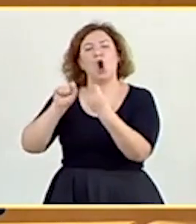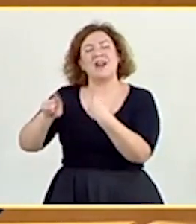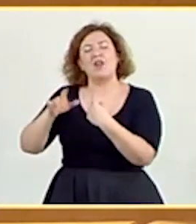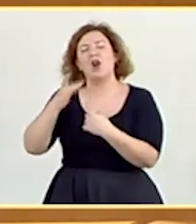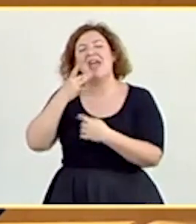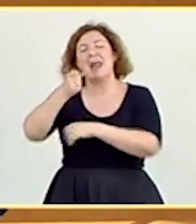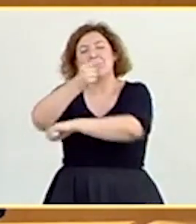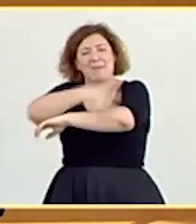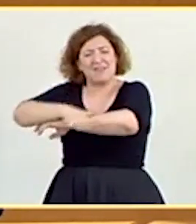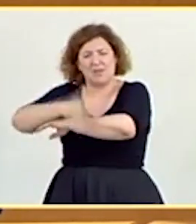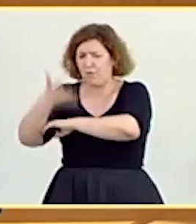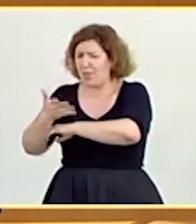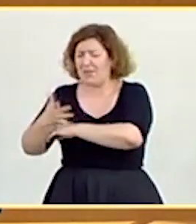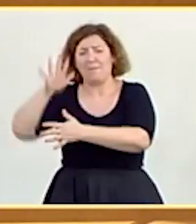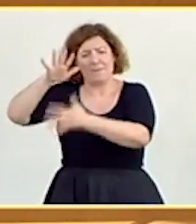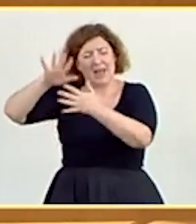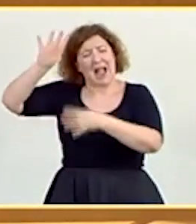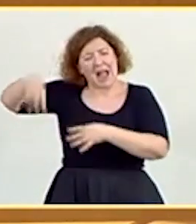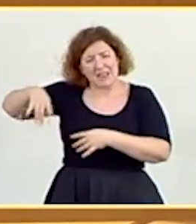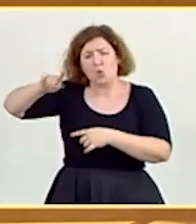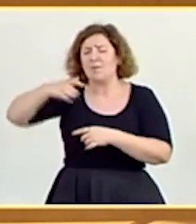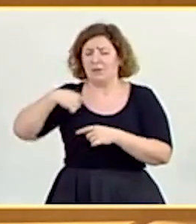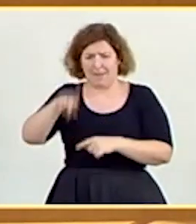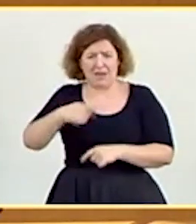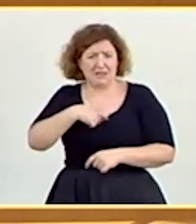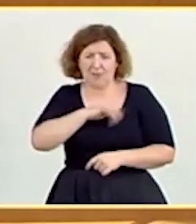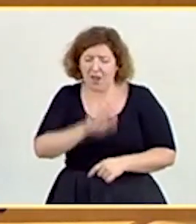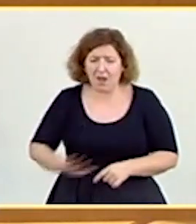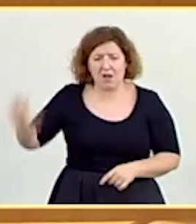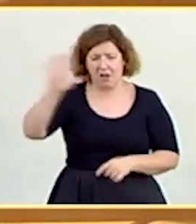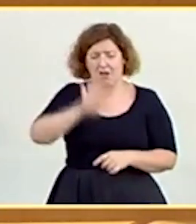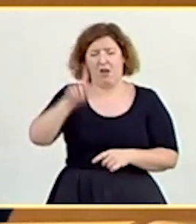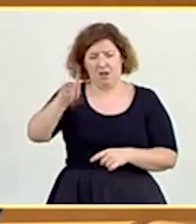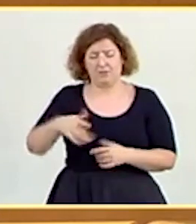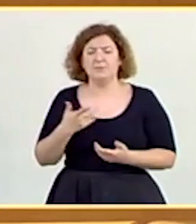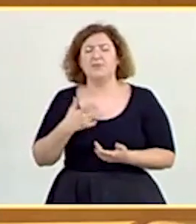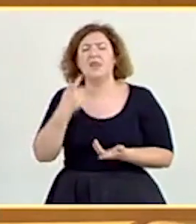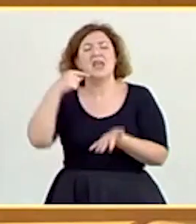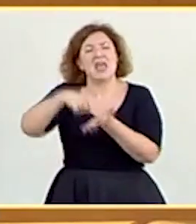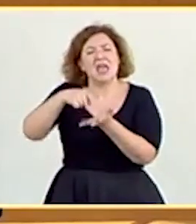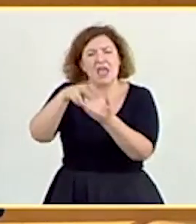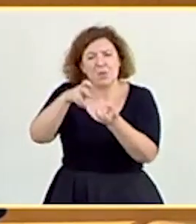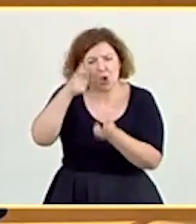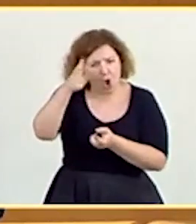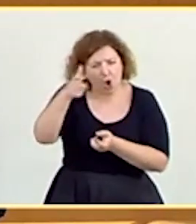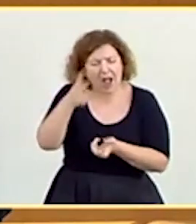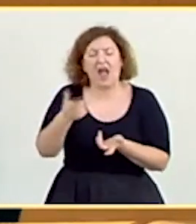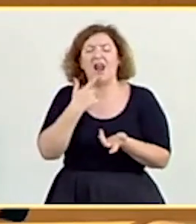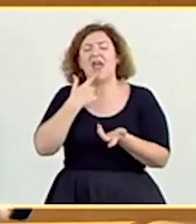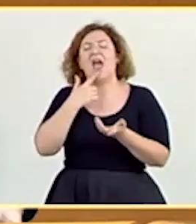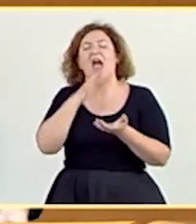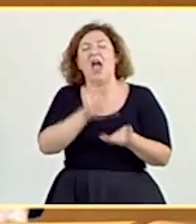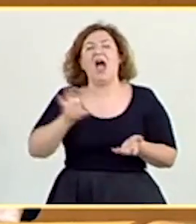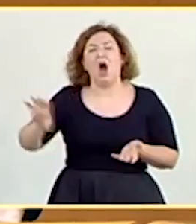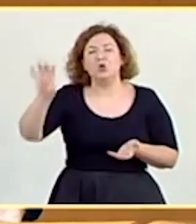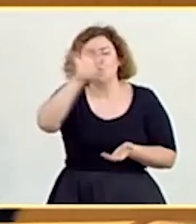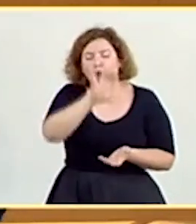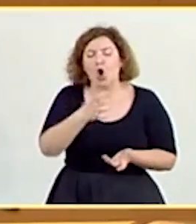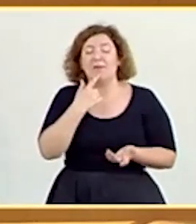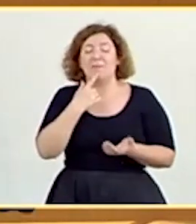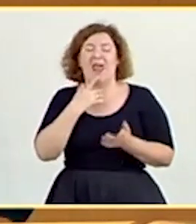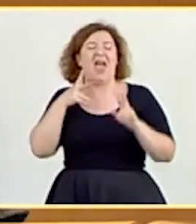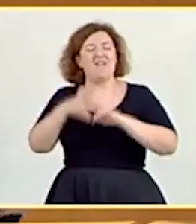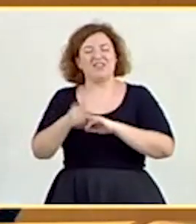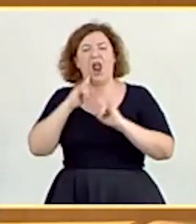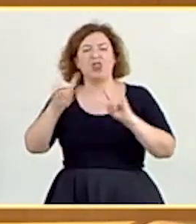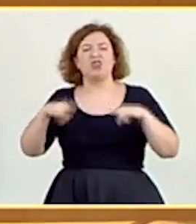en Cataluña, pero también para el resto de España. Revisar tributos, impuestos locales, autonómicos, estatales, para evitar la doble imposición.